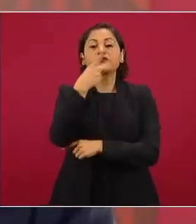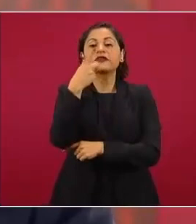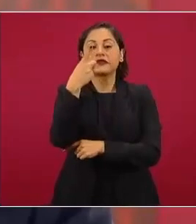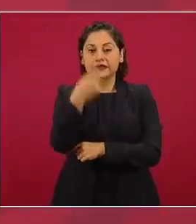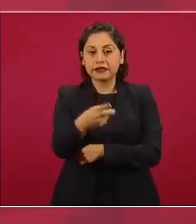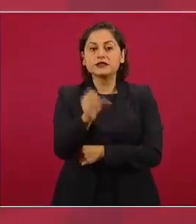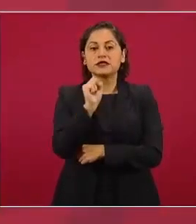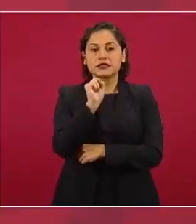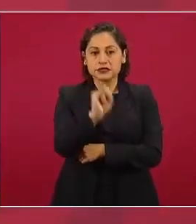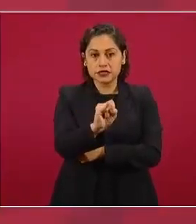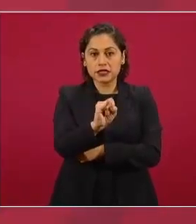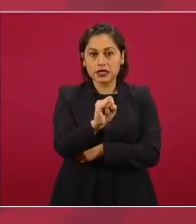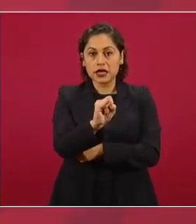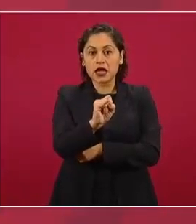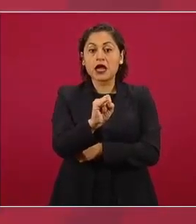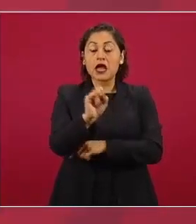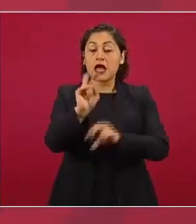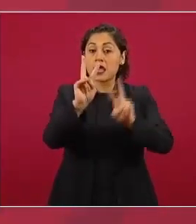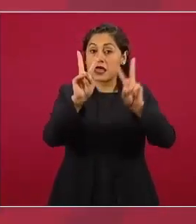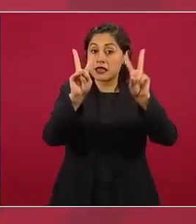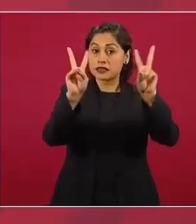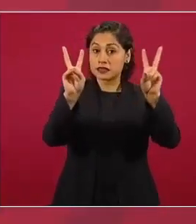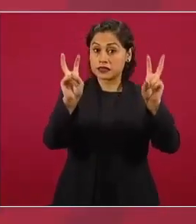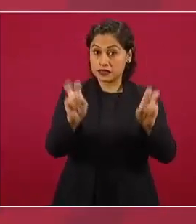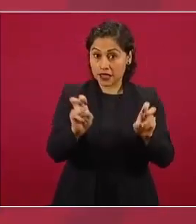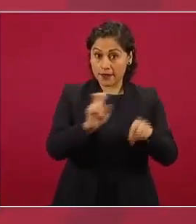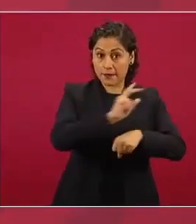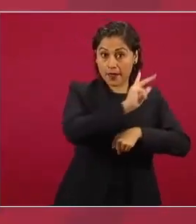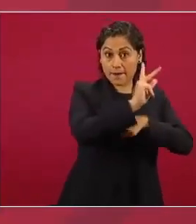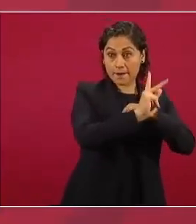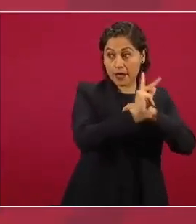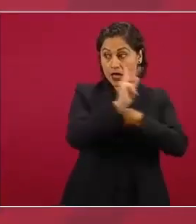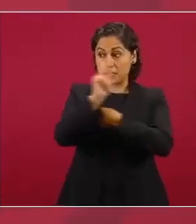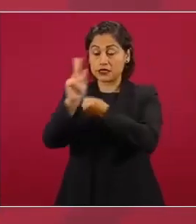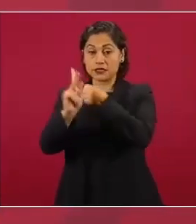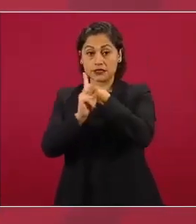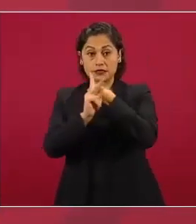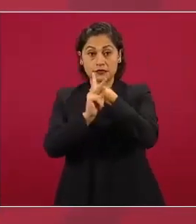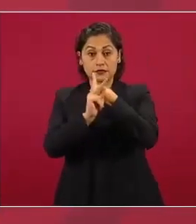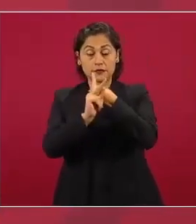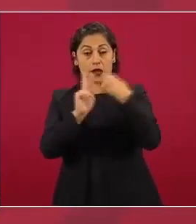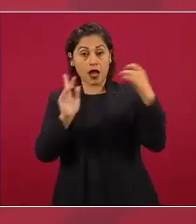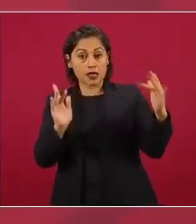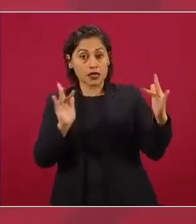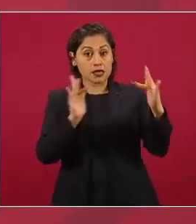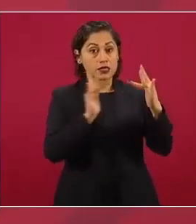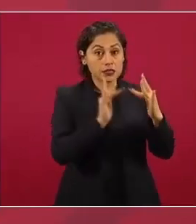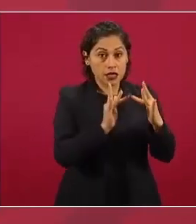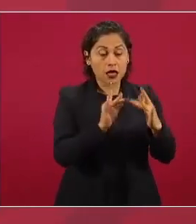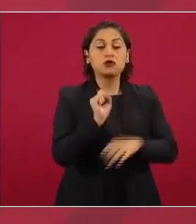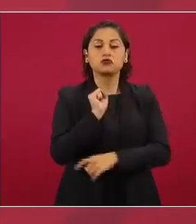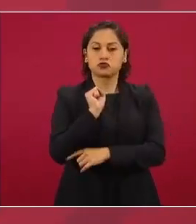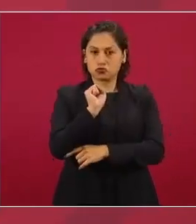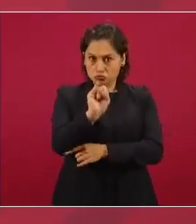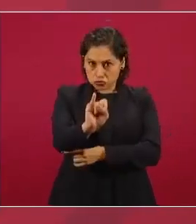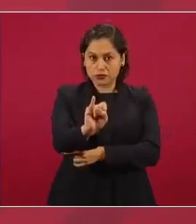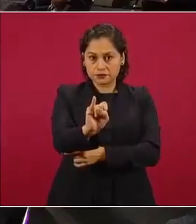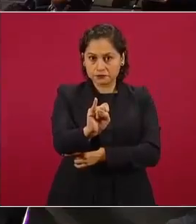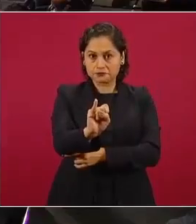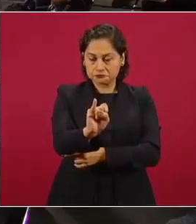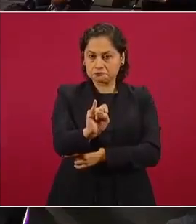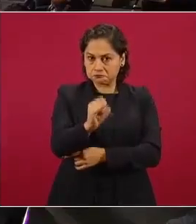hubo tan es así que habló el Secretario de Relaciones